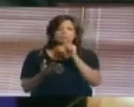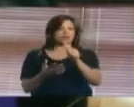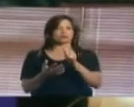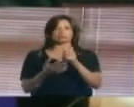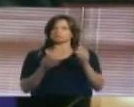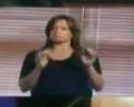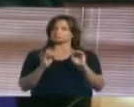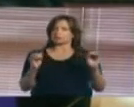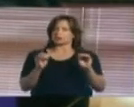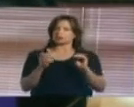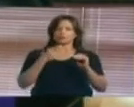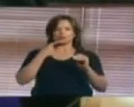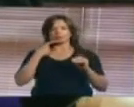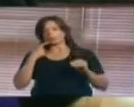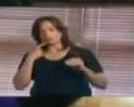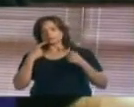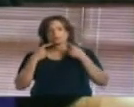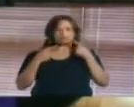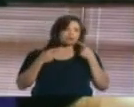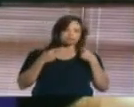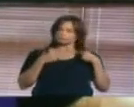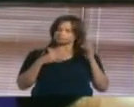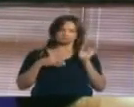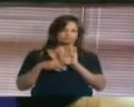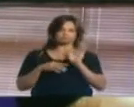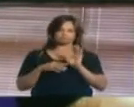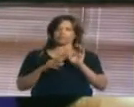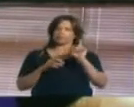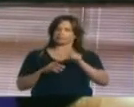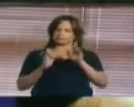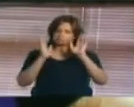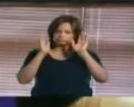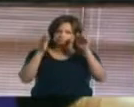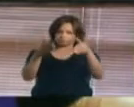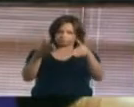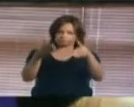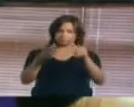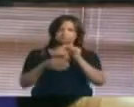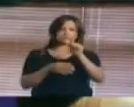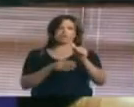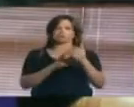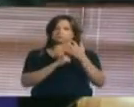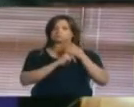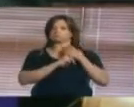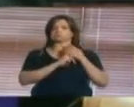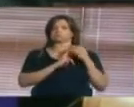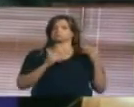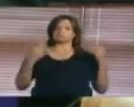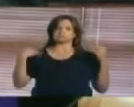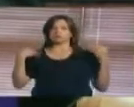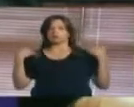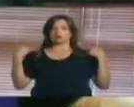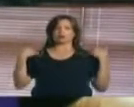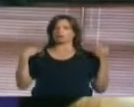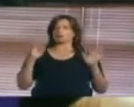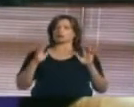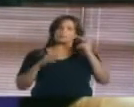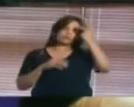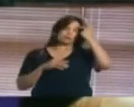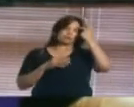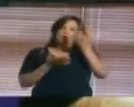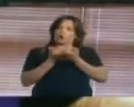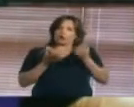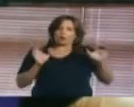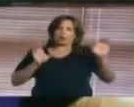que ninguna fuerza extraña interfiera en su trabajo, sin recibir presiones mediáticas, políticas o